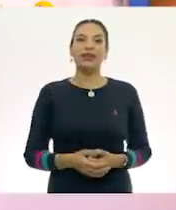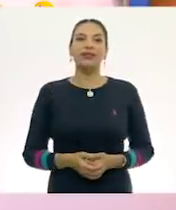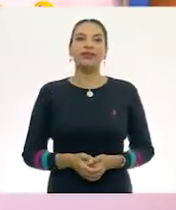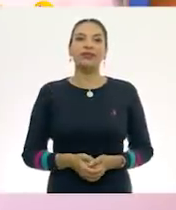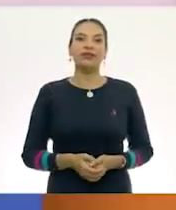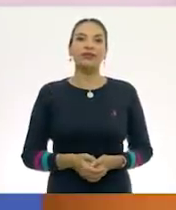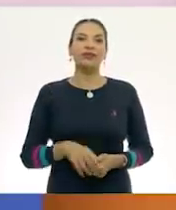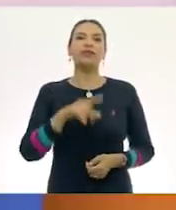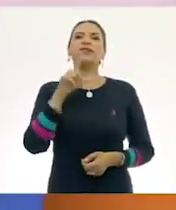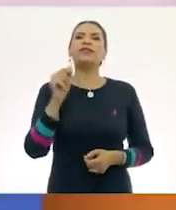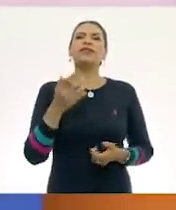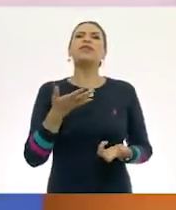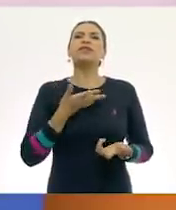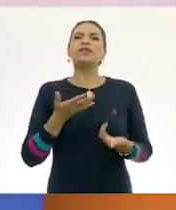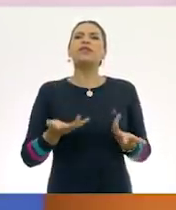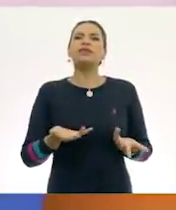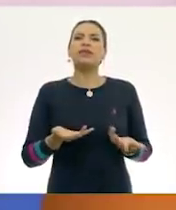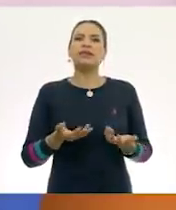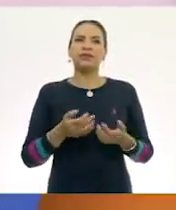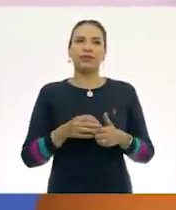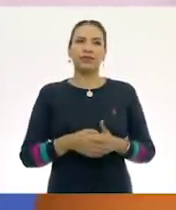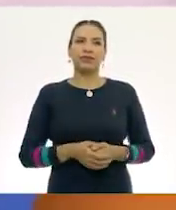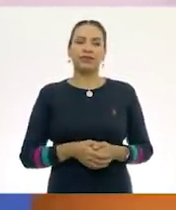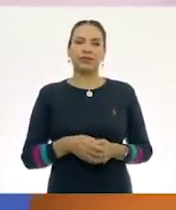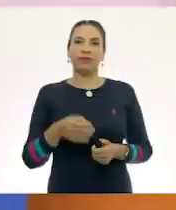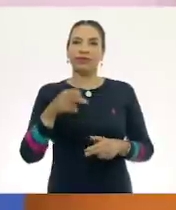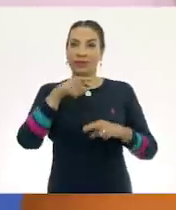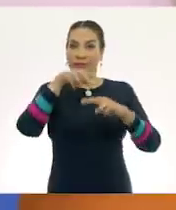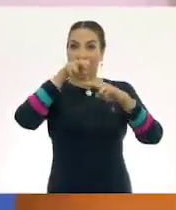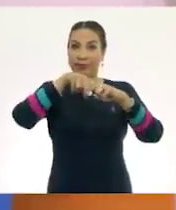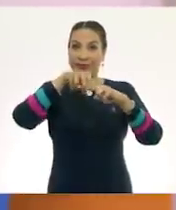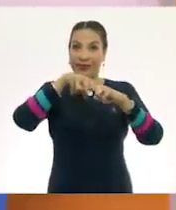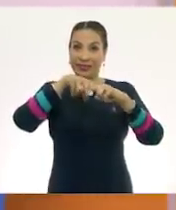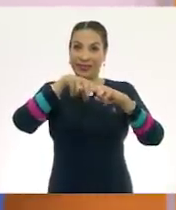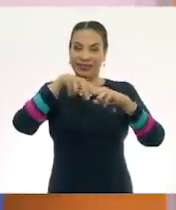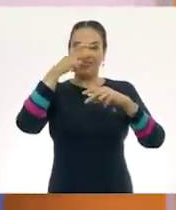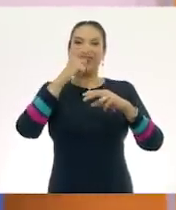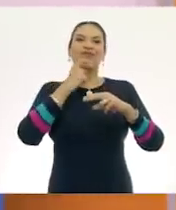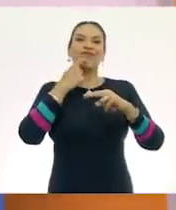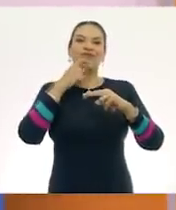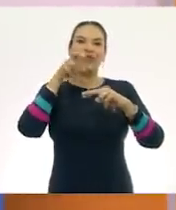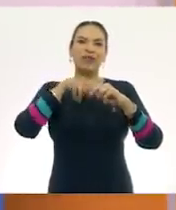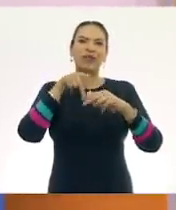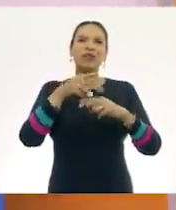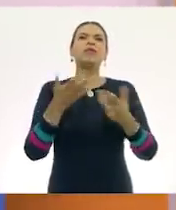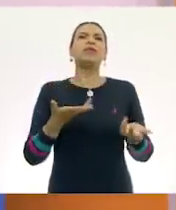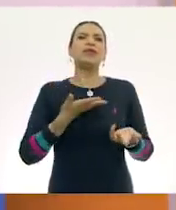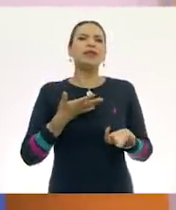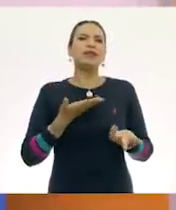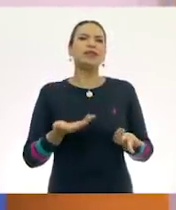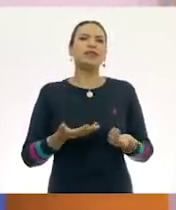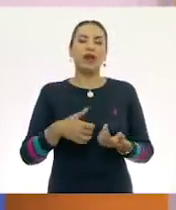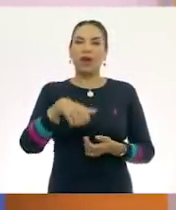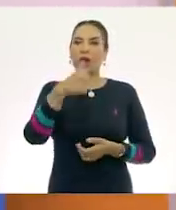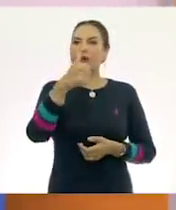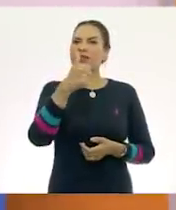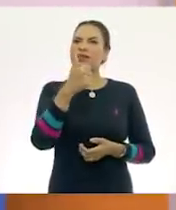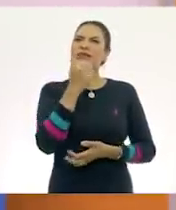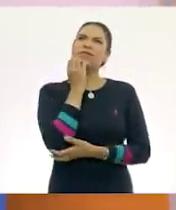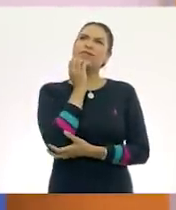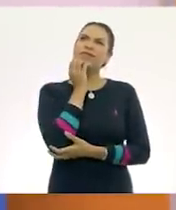maestra Angie, te paso este. Y con esta sillita que es de muñecas, quedamos que es el... ¡Del once!